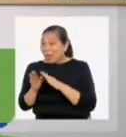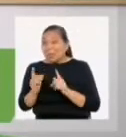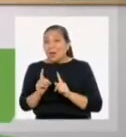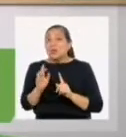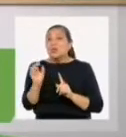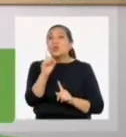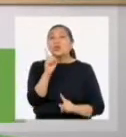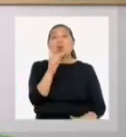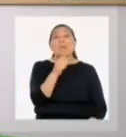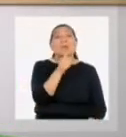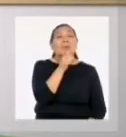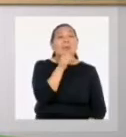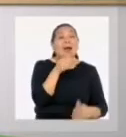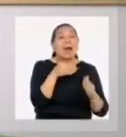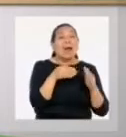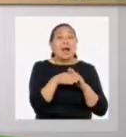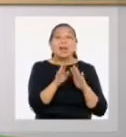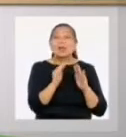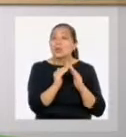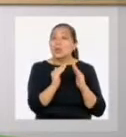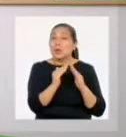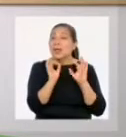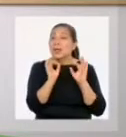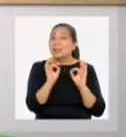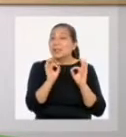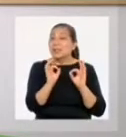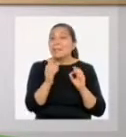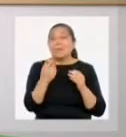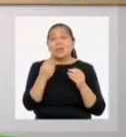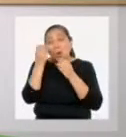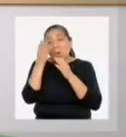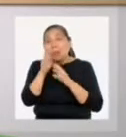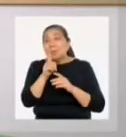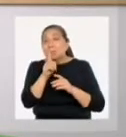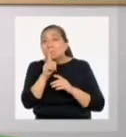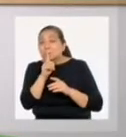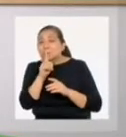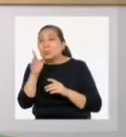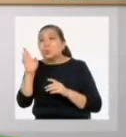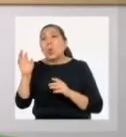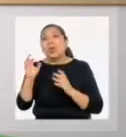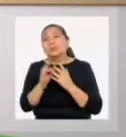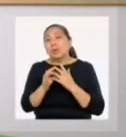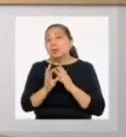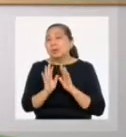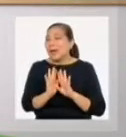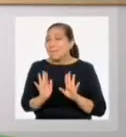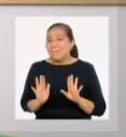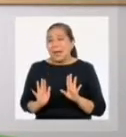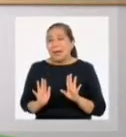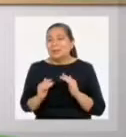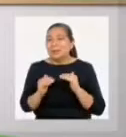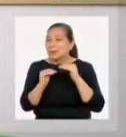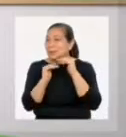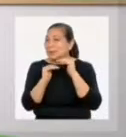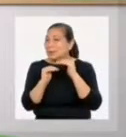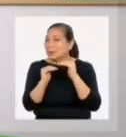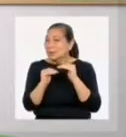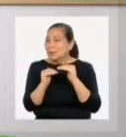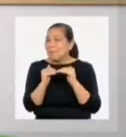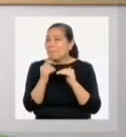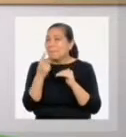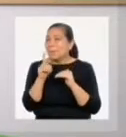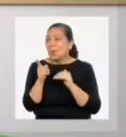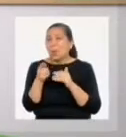solo en lo privado y doméstico, y siempre debían obediencia a las figuras masculinas, lo que limitaba su